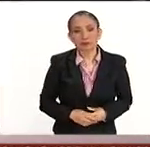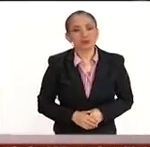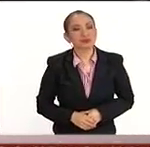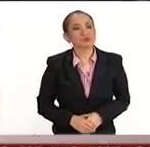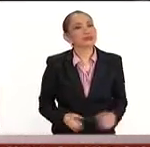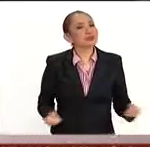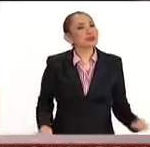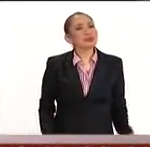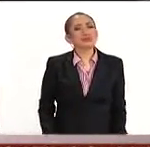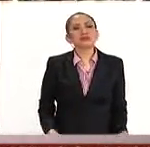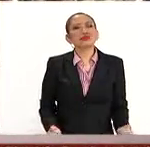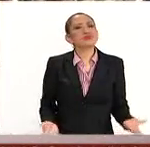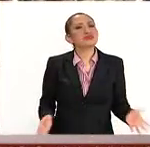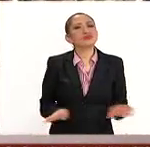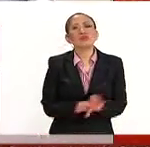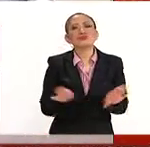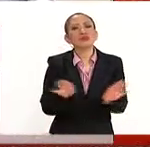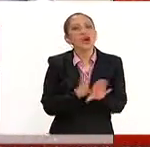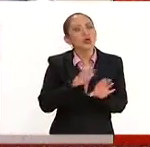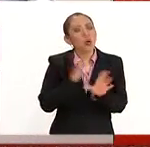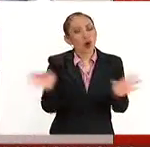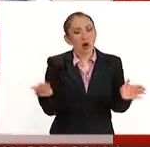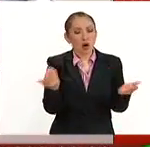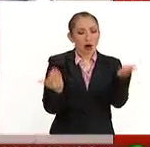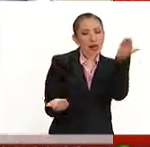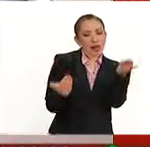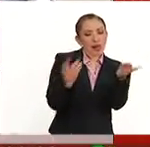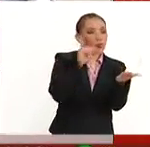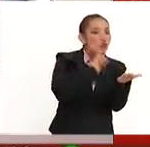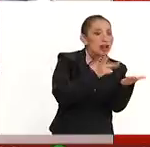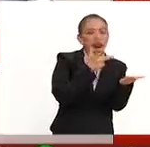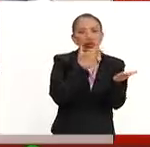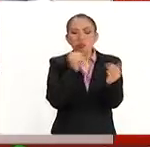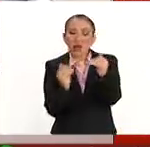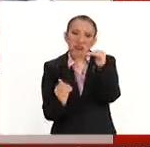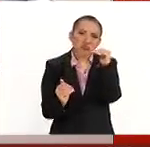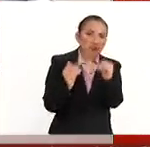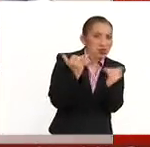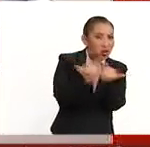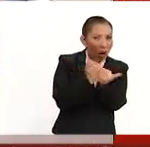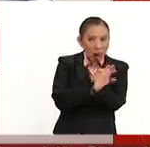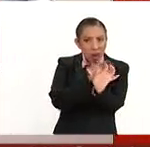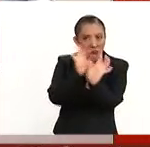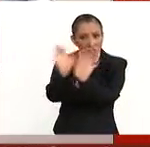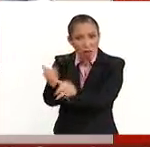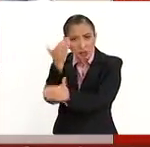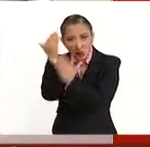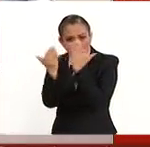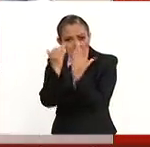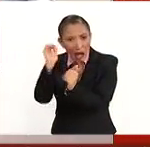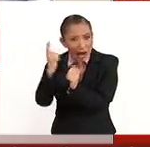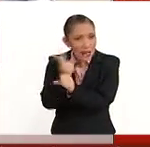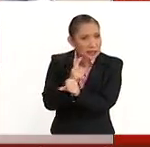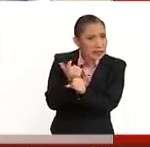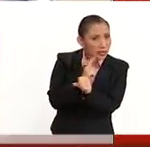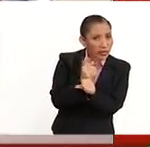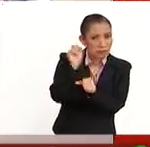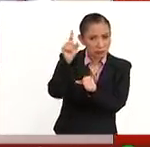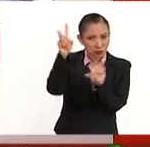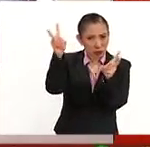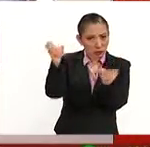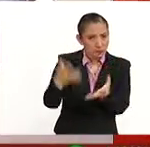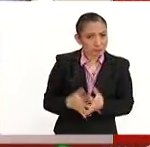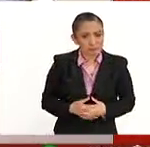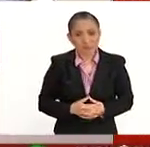¿cómo es la paridad en cuanto a mujeres hombres que buscan estudiar alguna licenciatura en este